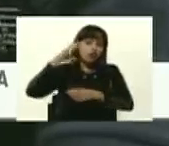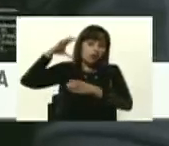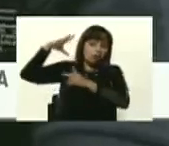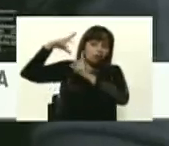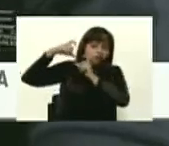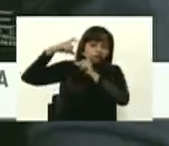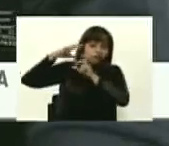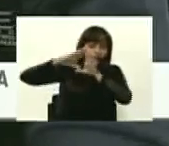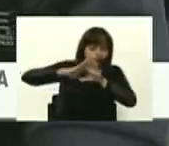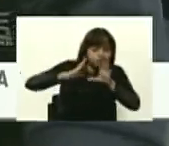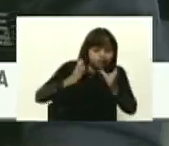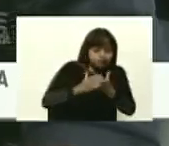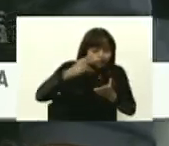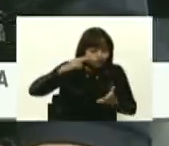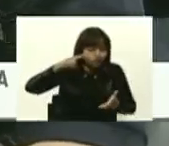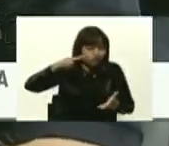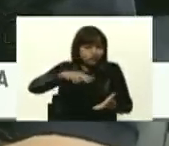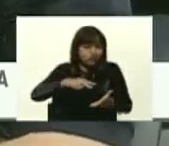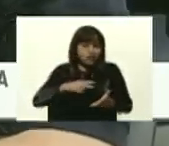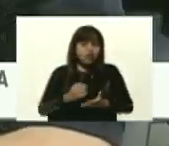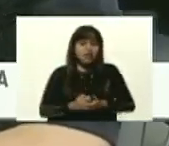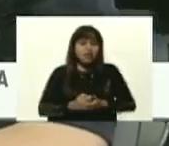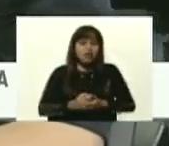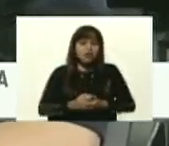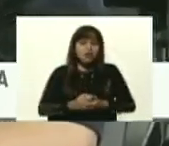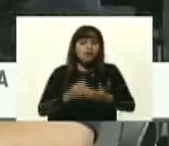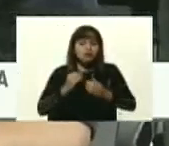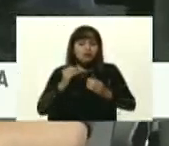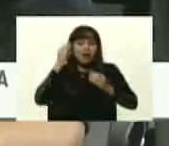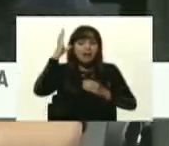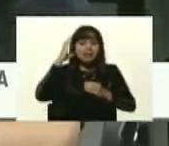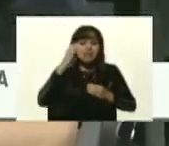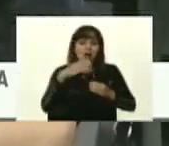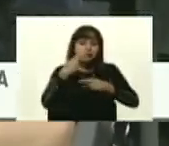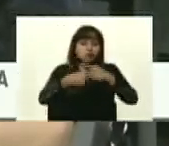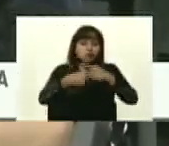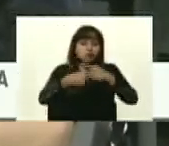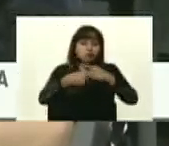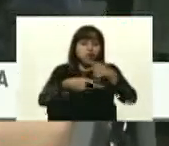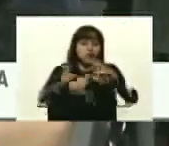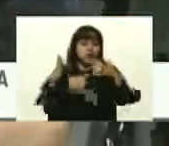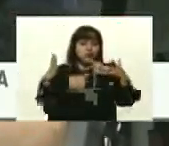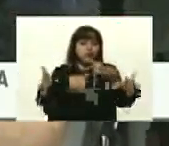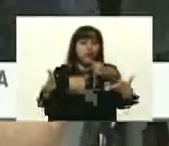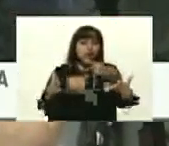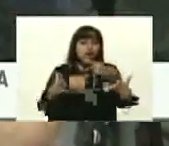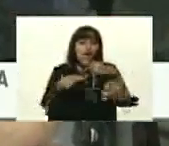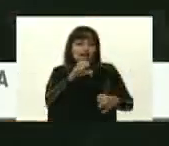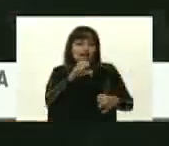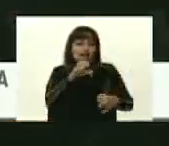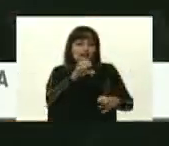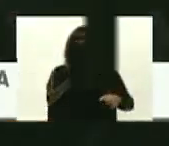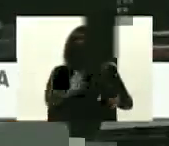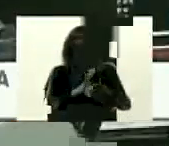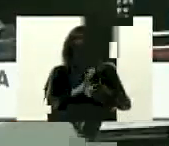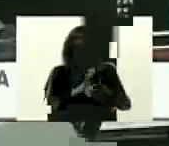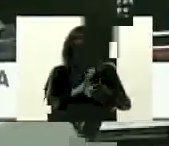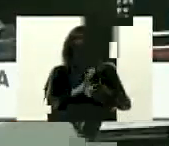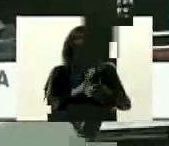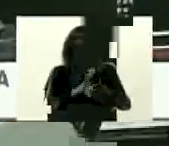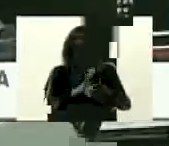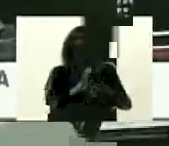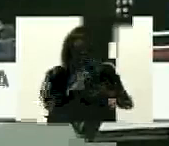una alta capacidad de procesamiento, a través de la cual podremos hacer monitoreo de suelo, el